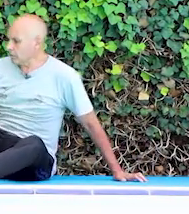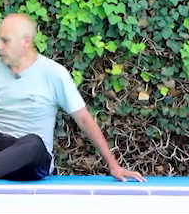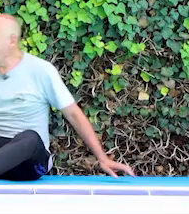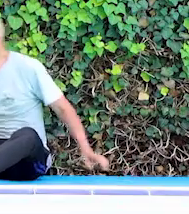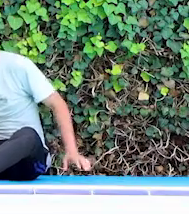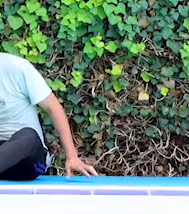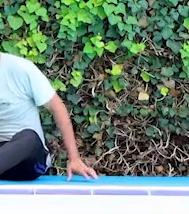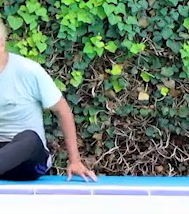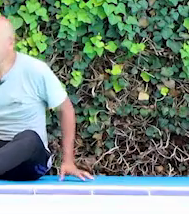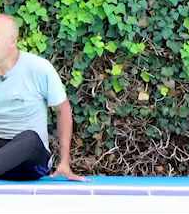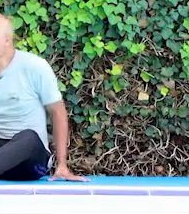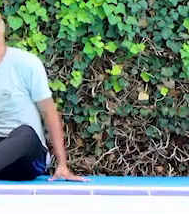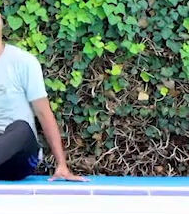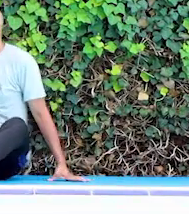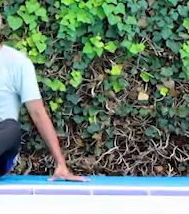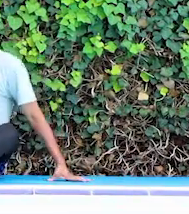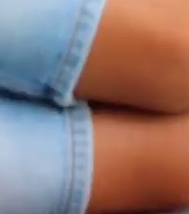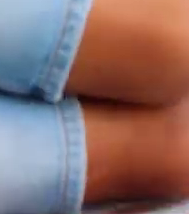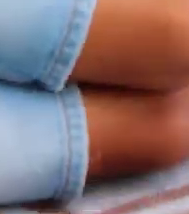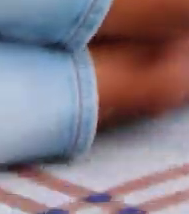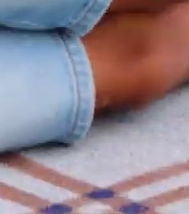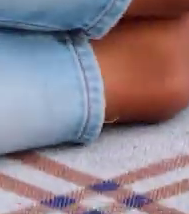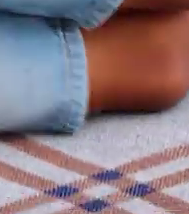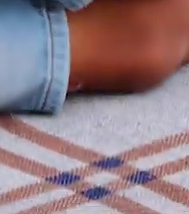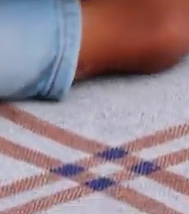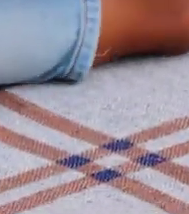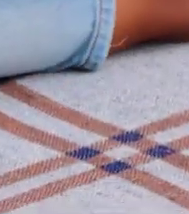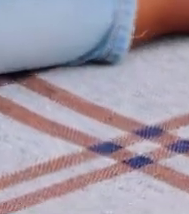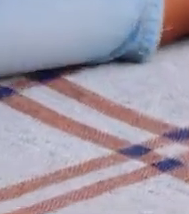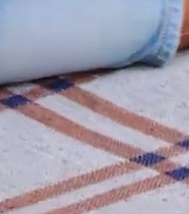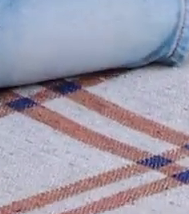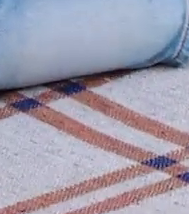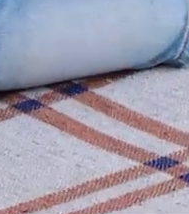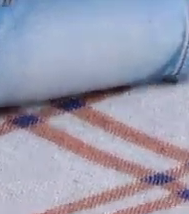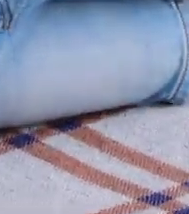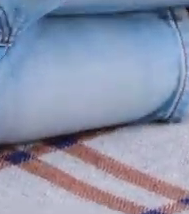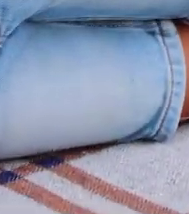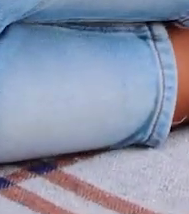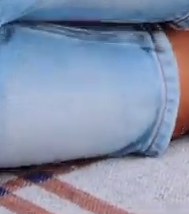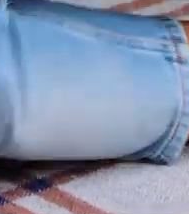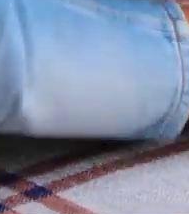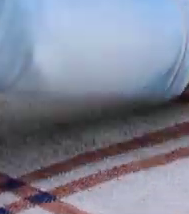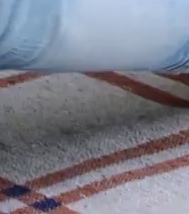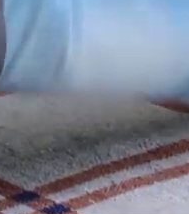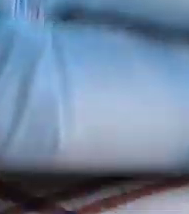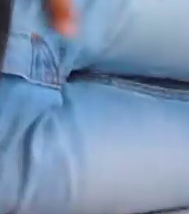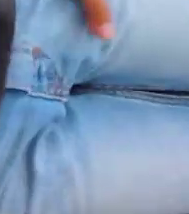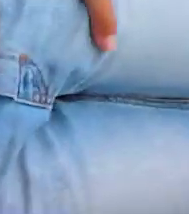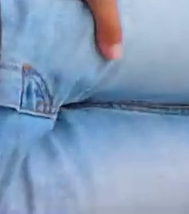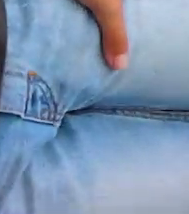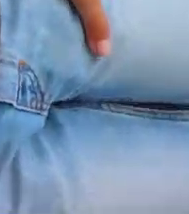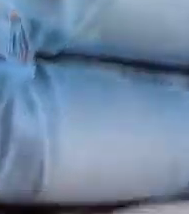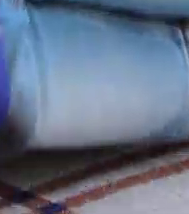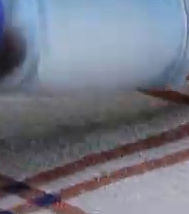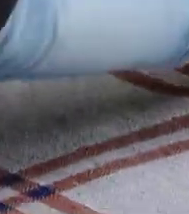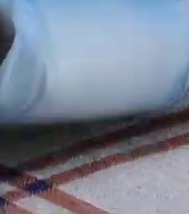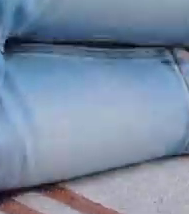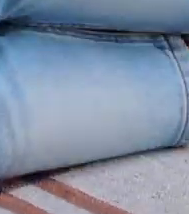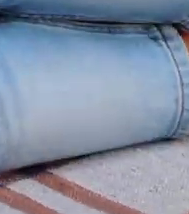Estira totalmente. Estirado. Estirado totalmente. Eso. Así. Estira. Ahí.